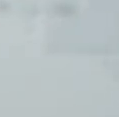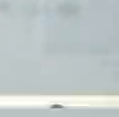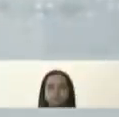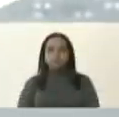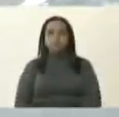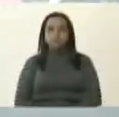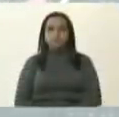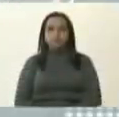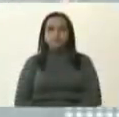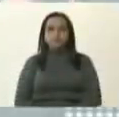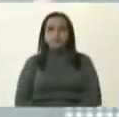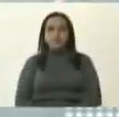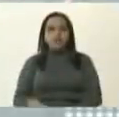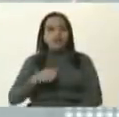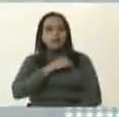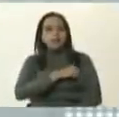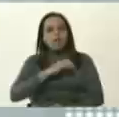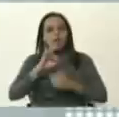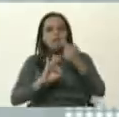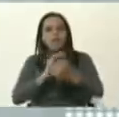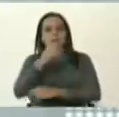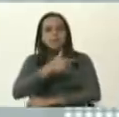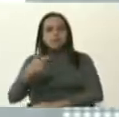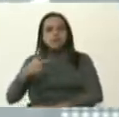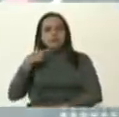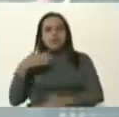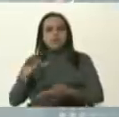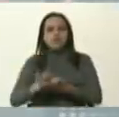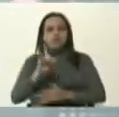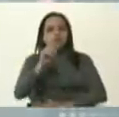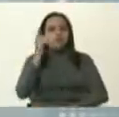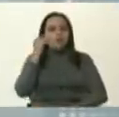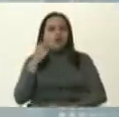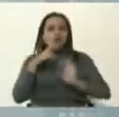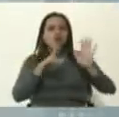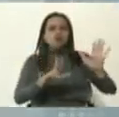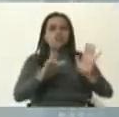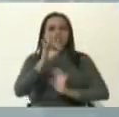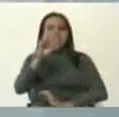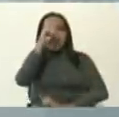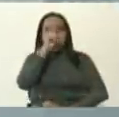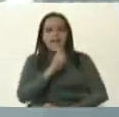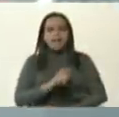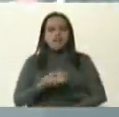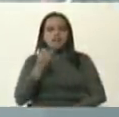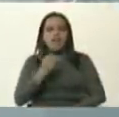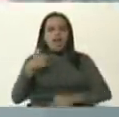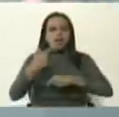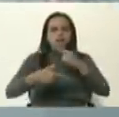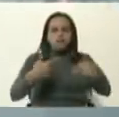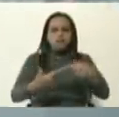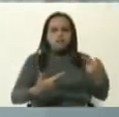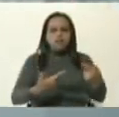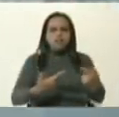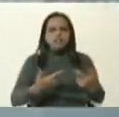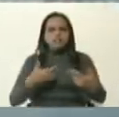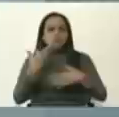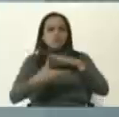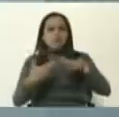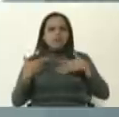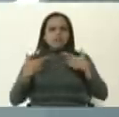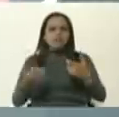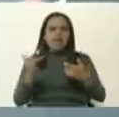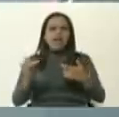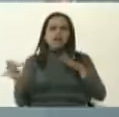hipertensión, asma, cardiopatía y tabatismo. Hubo contactos con viajeros frecuentes del estado suyo